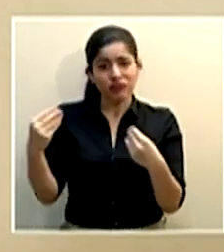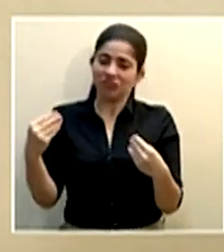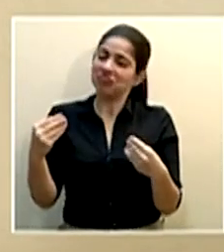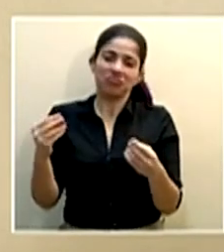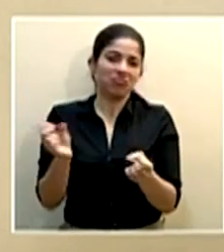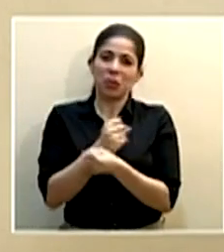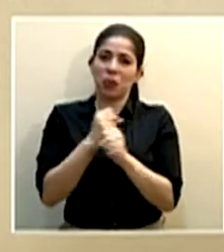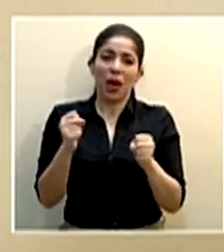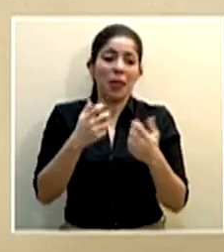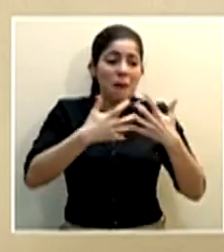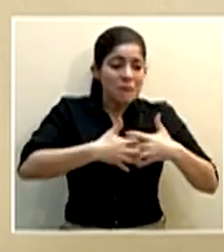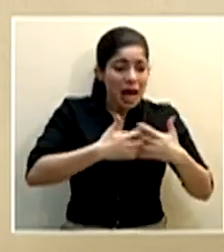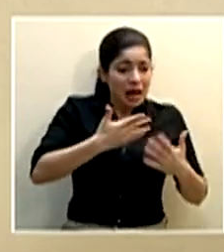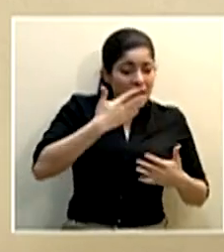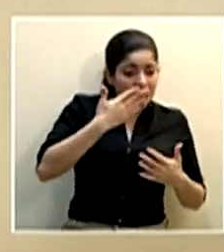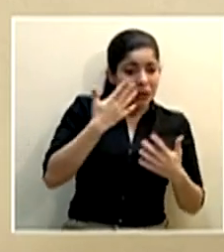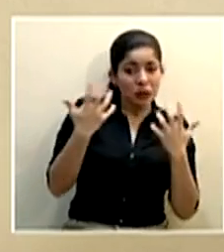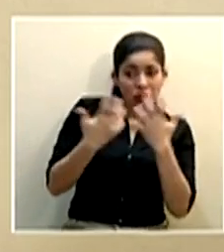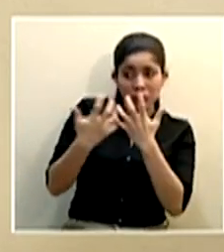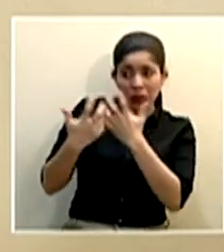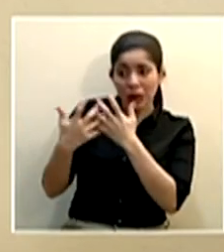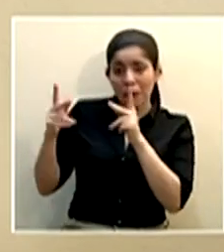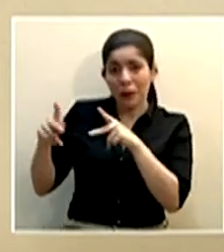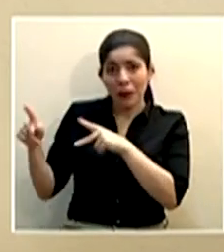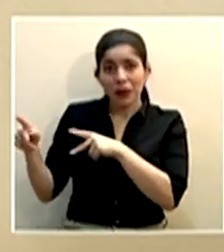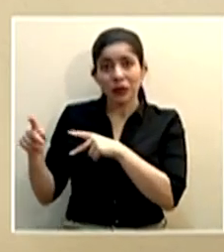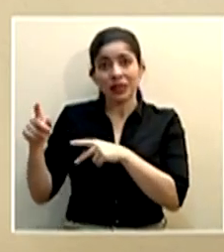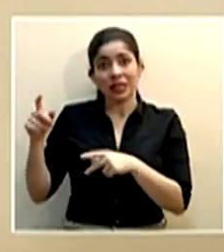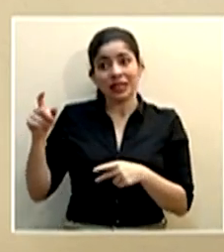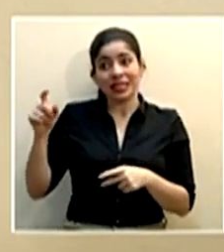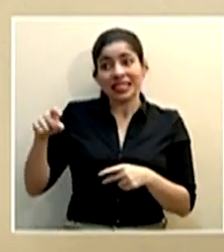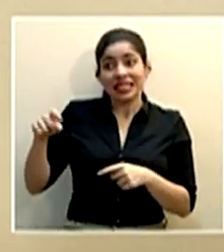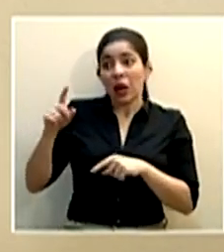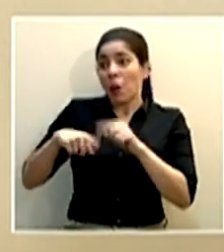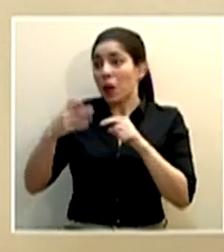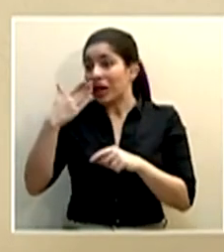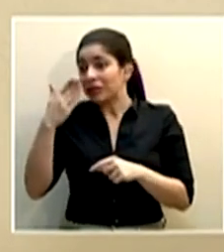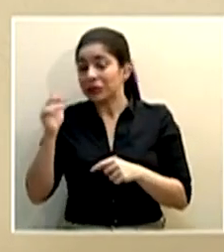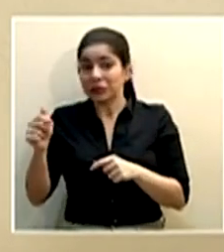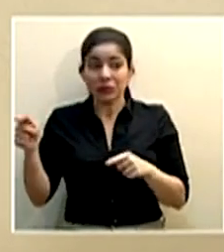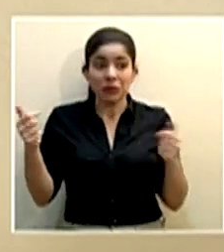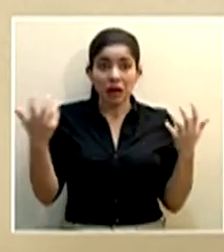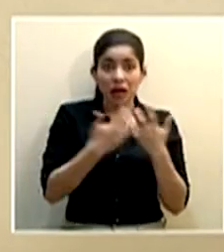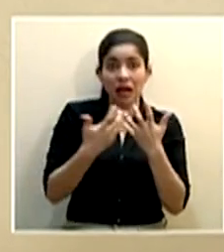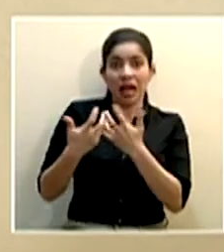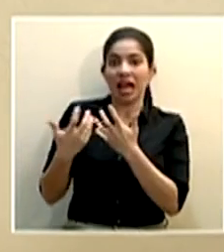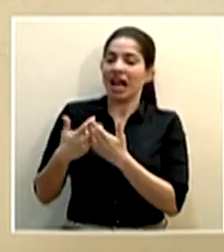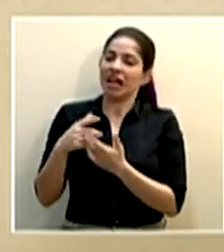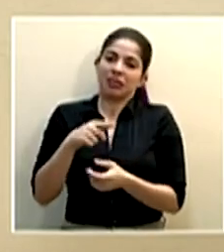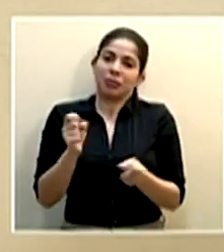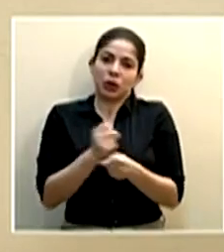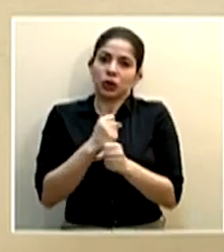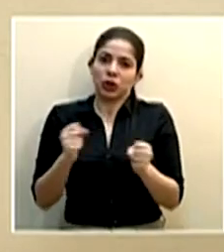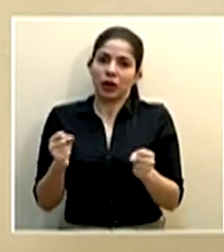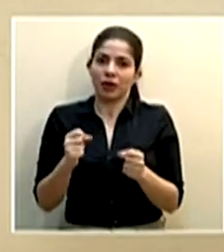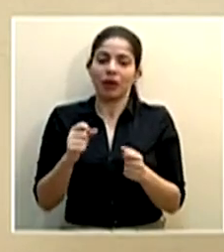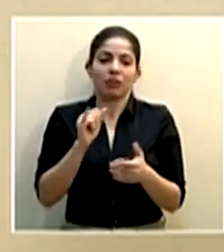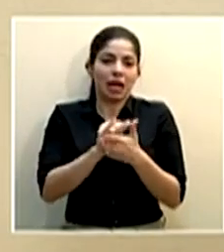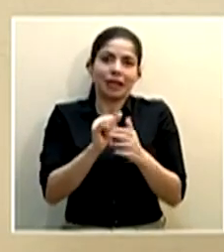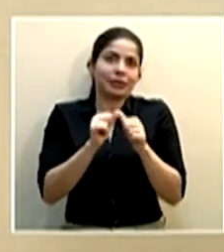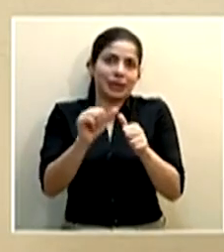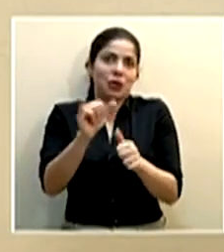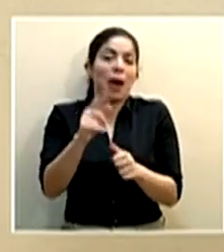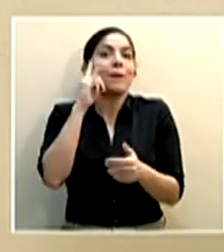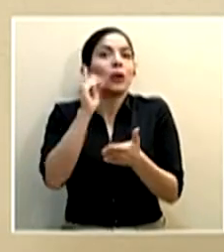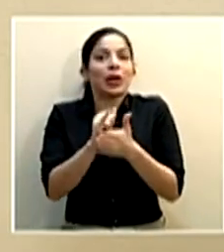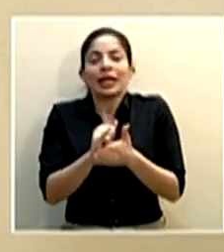respiradores artificiales para las personas que no pueden respirar por sí mismos así que eso se mantiene y pues por eso